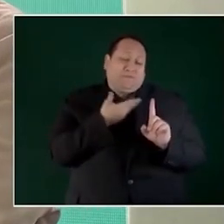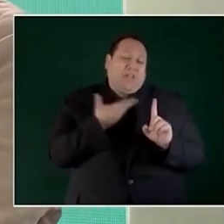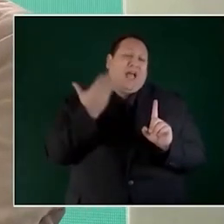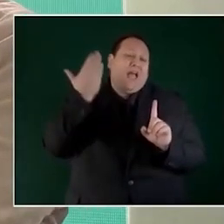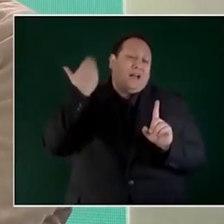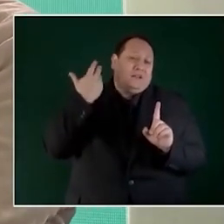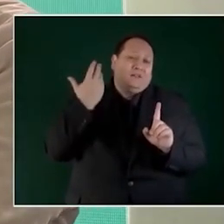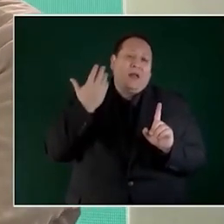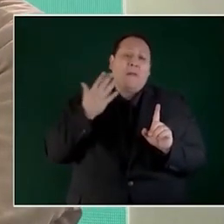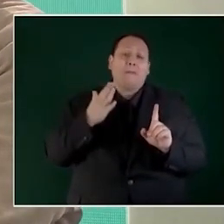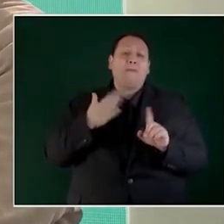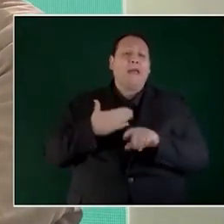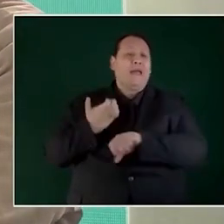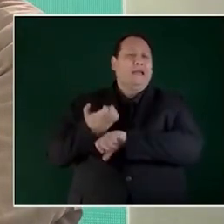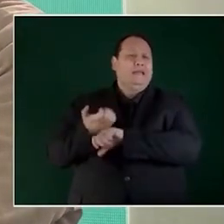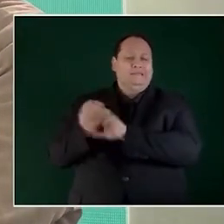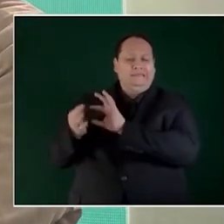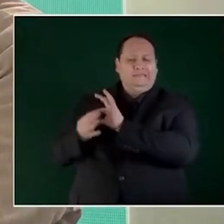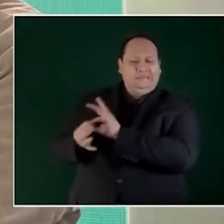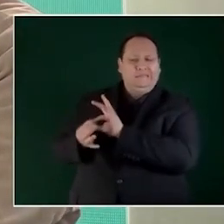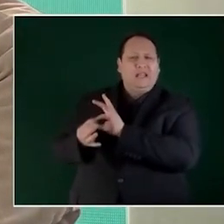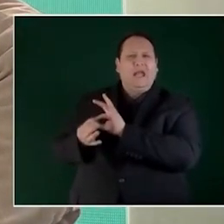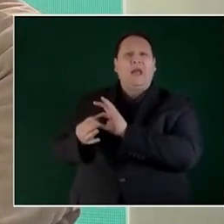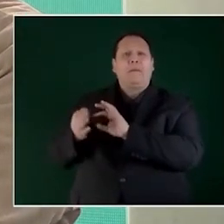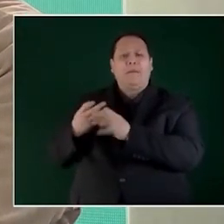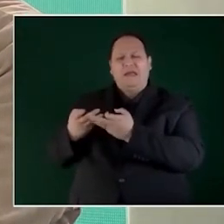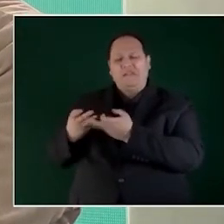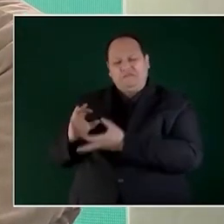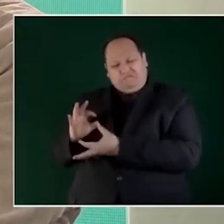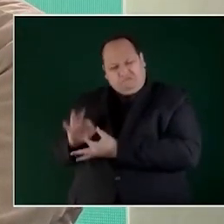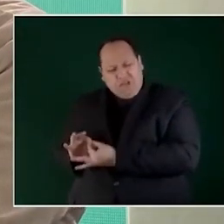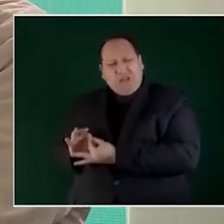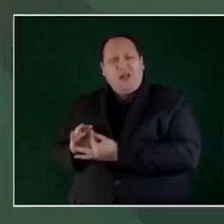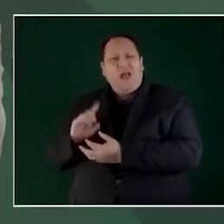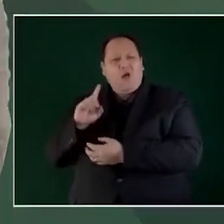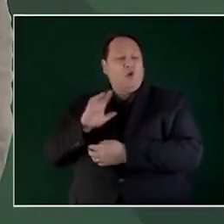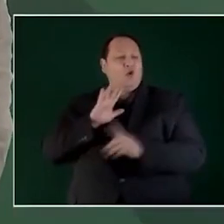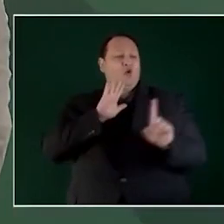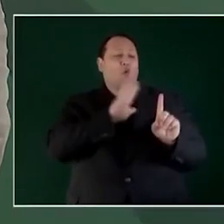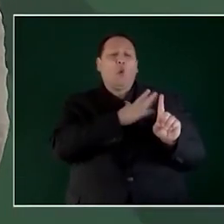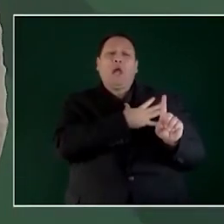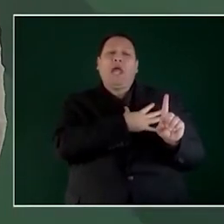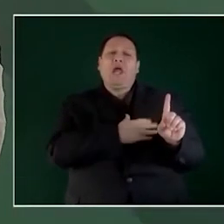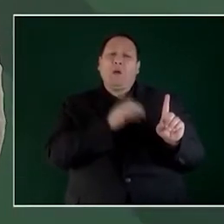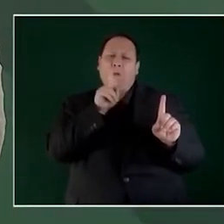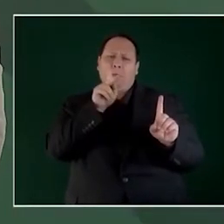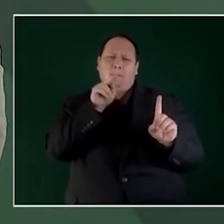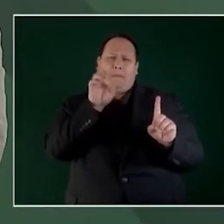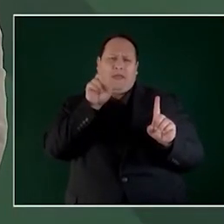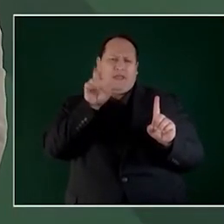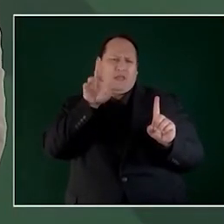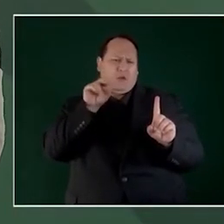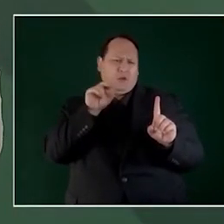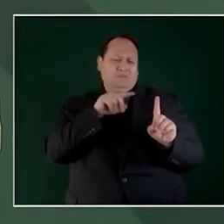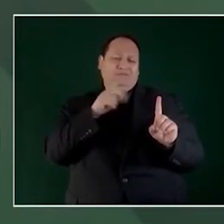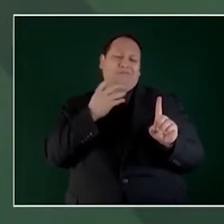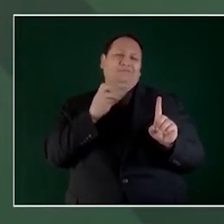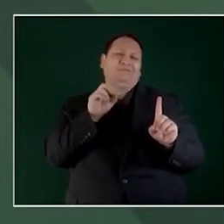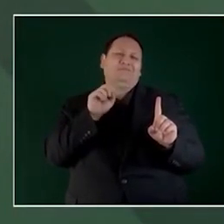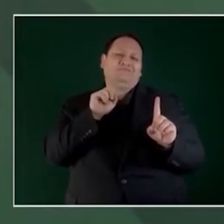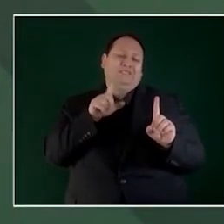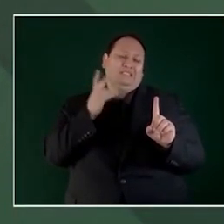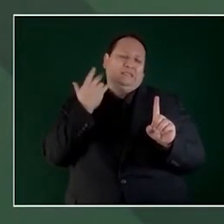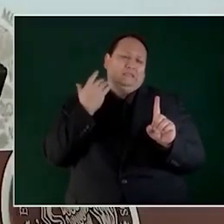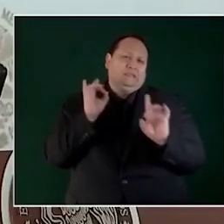mi estado, con mi tierra, con mi agua. Su hijo Pedro, que falleció,